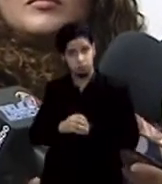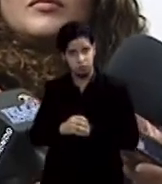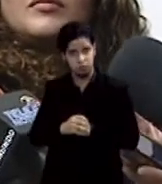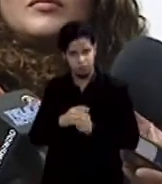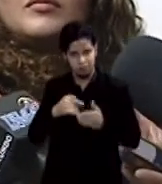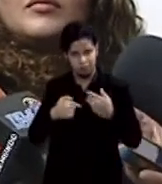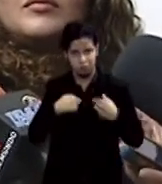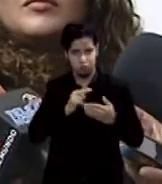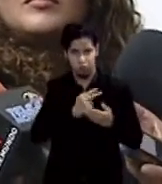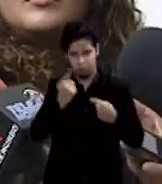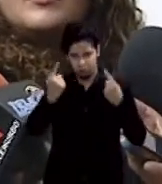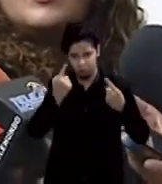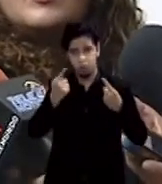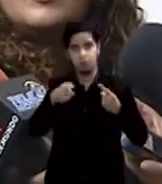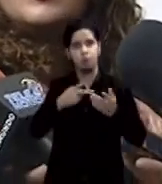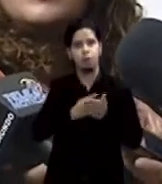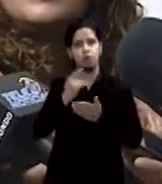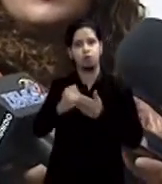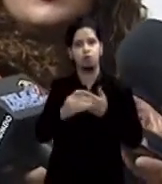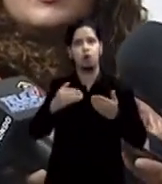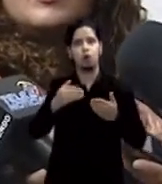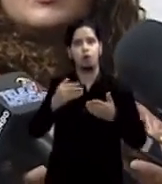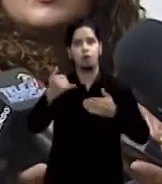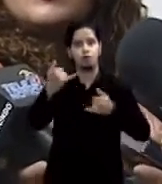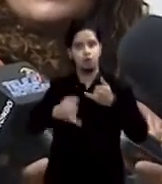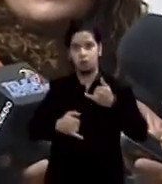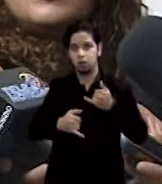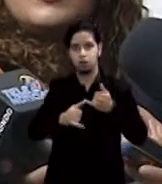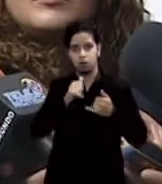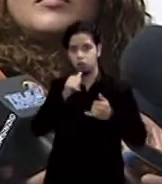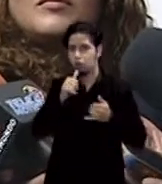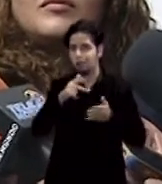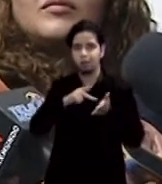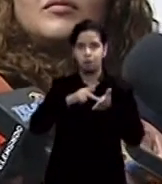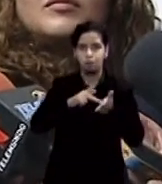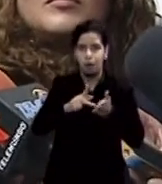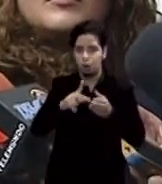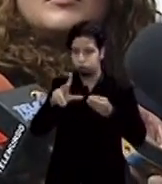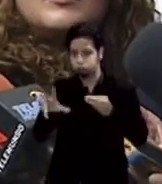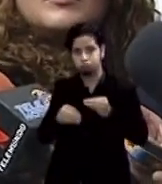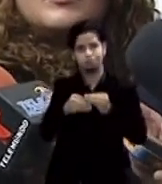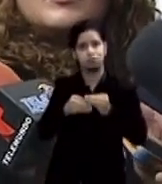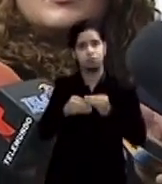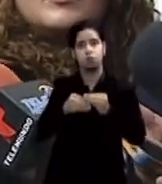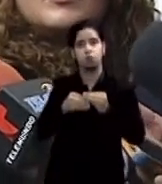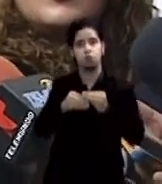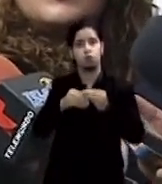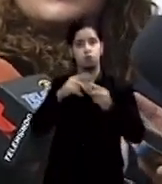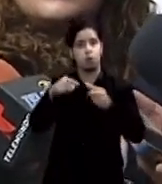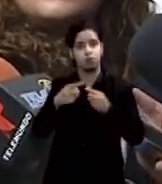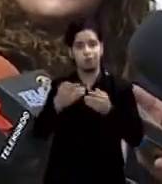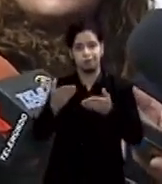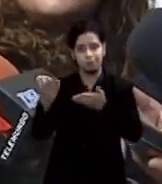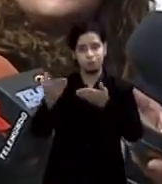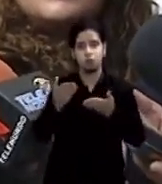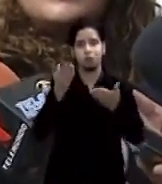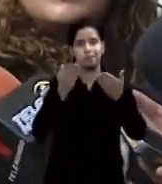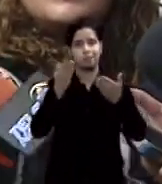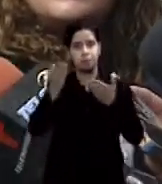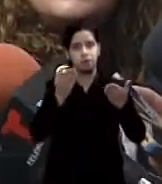no puede haber ningún pago que tenga que hacer ningún paciente cuando reciba un servicio médico